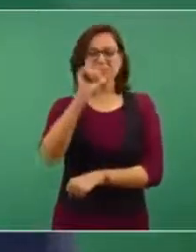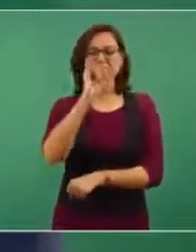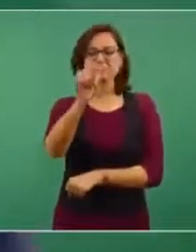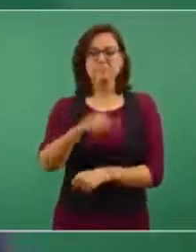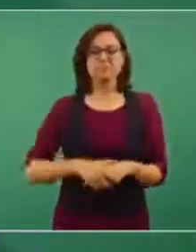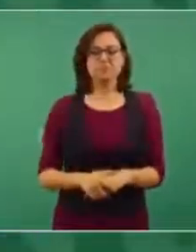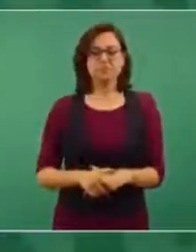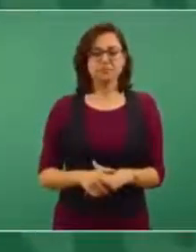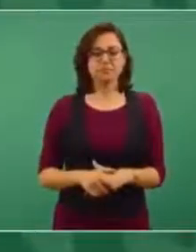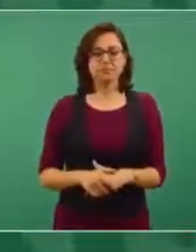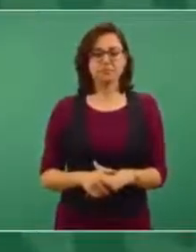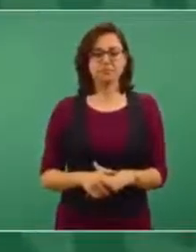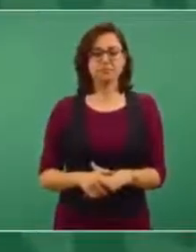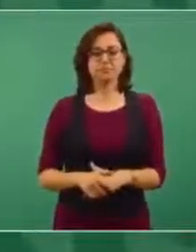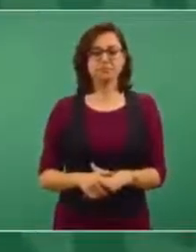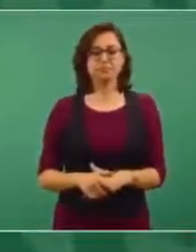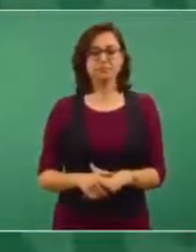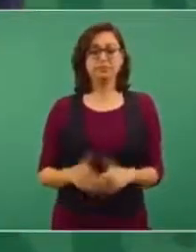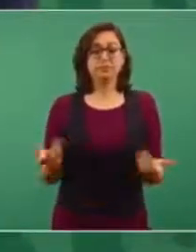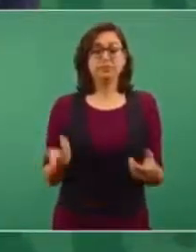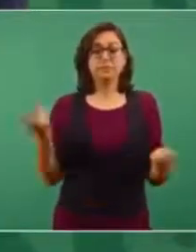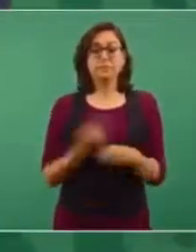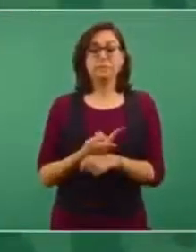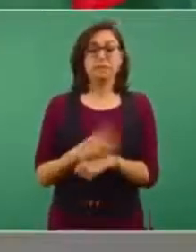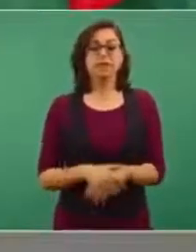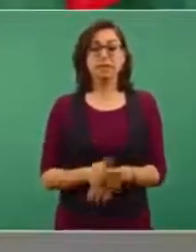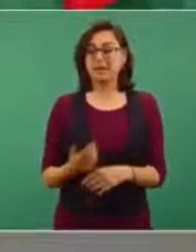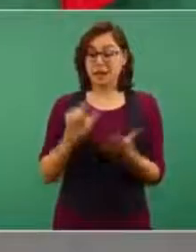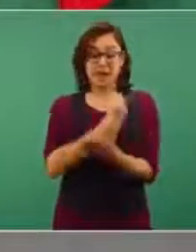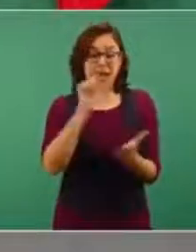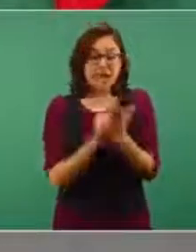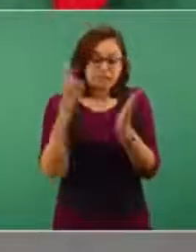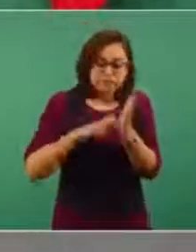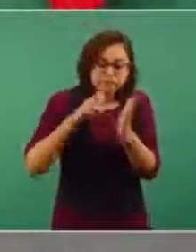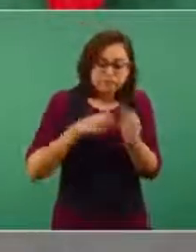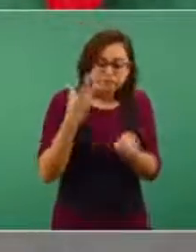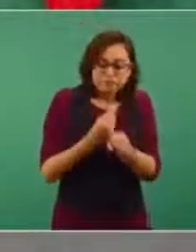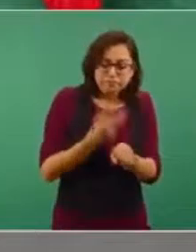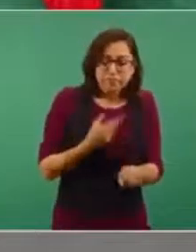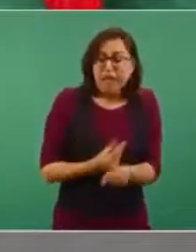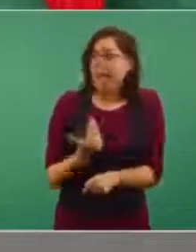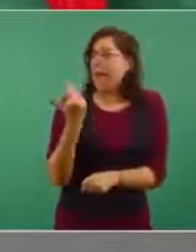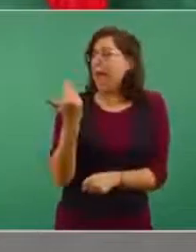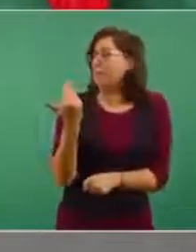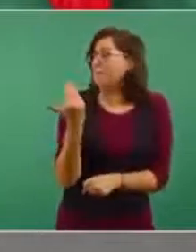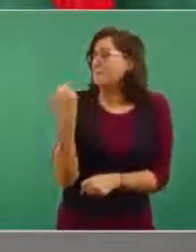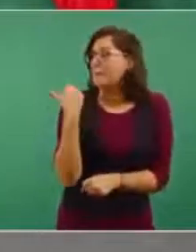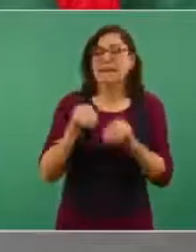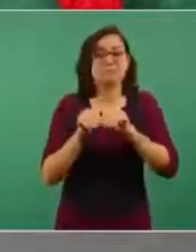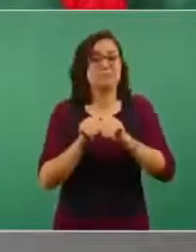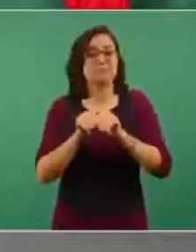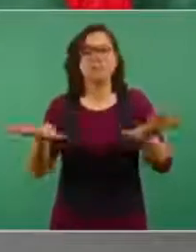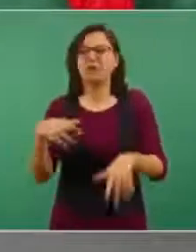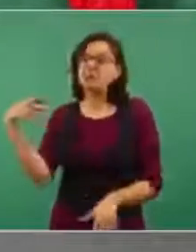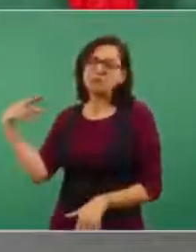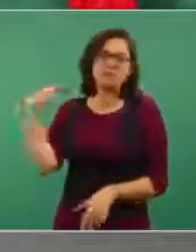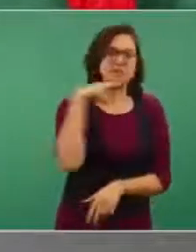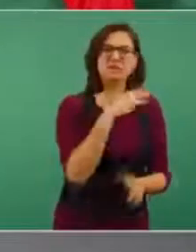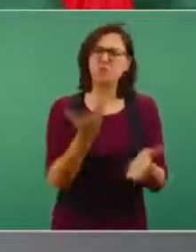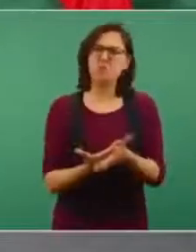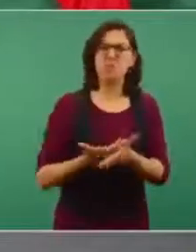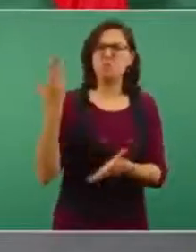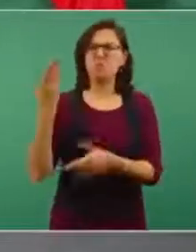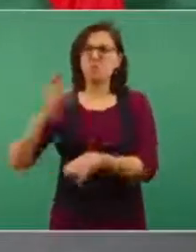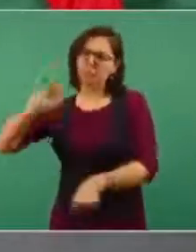Entonces, apenas se está publicando la reforma y ahí va el amparo, el primero,